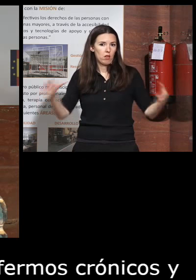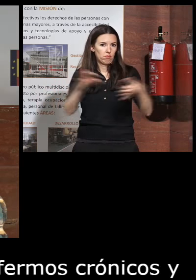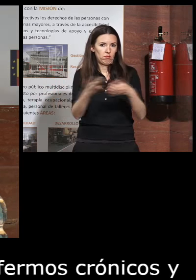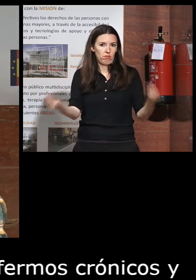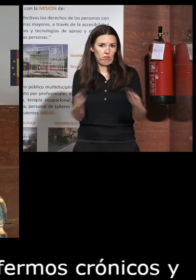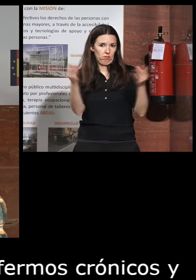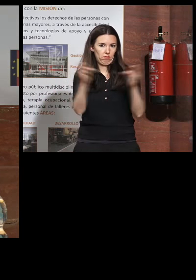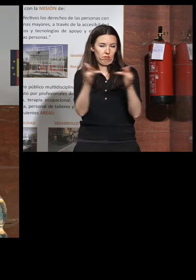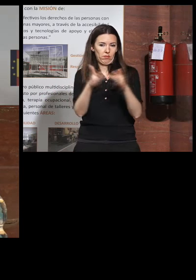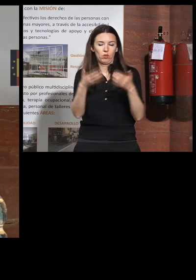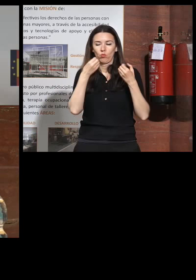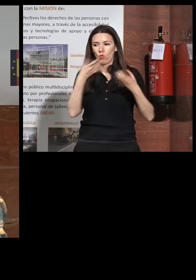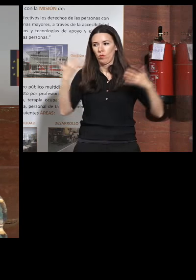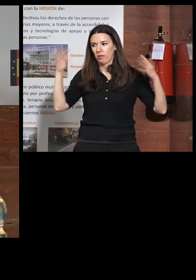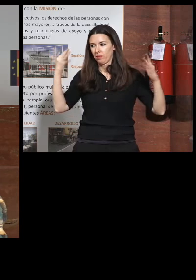Muchas gracias